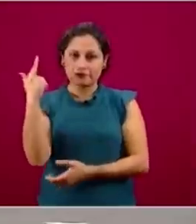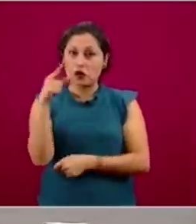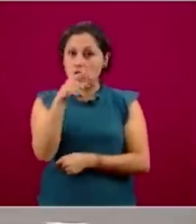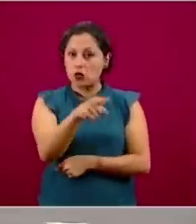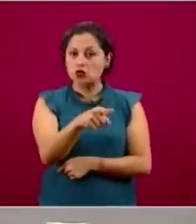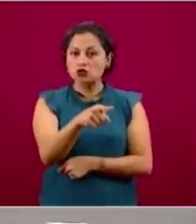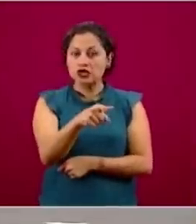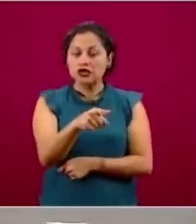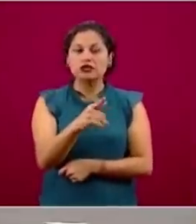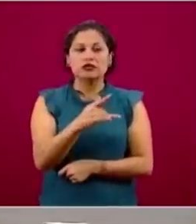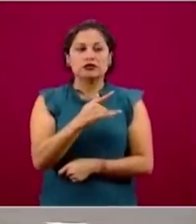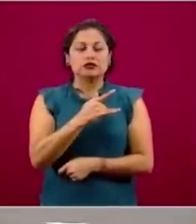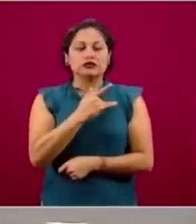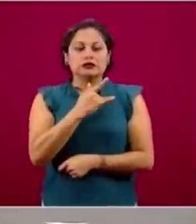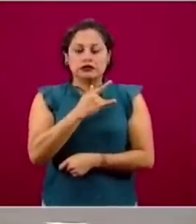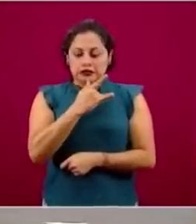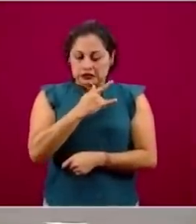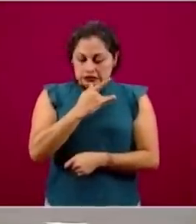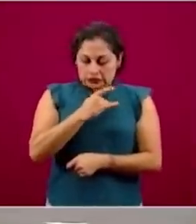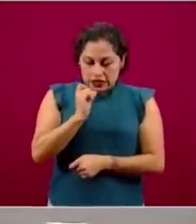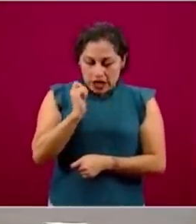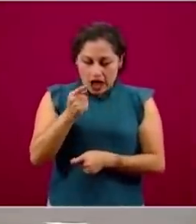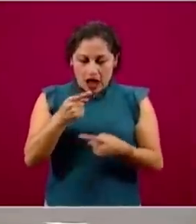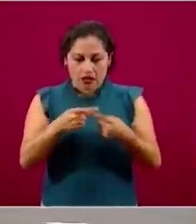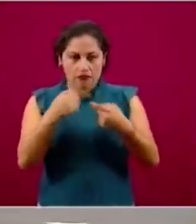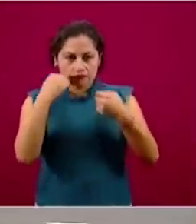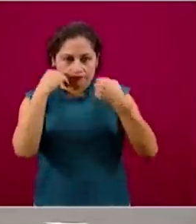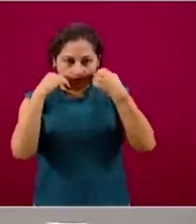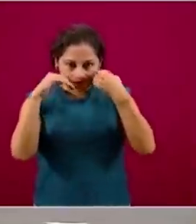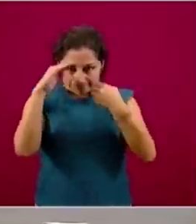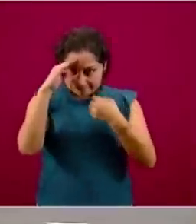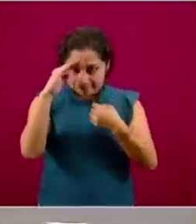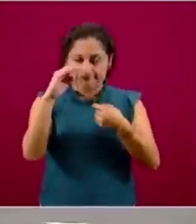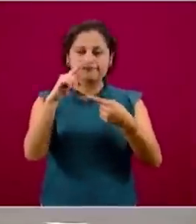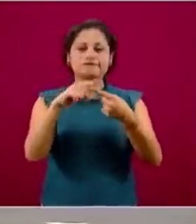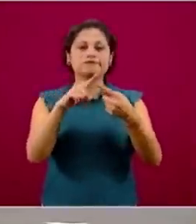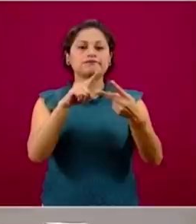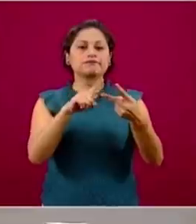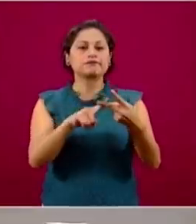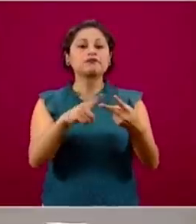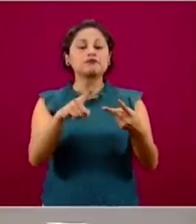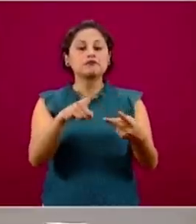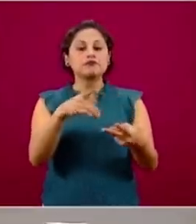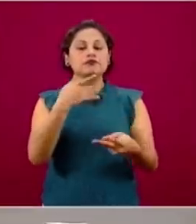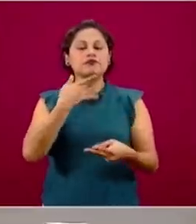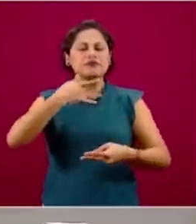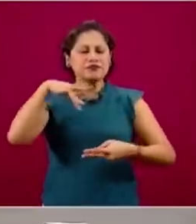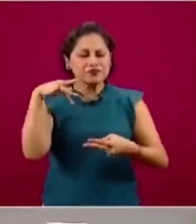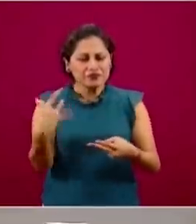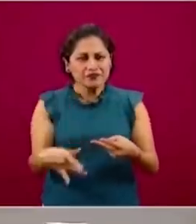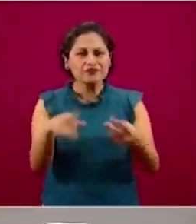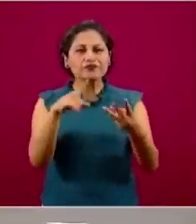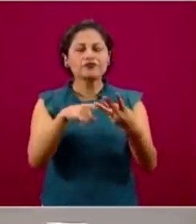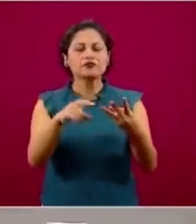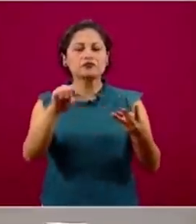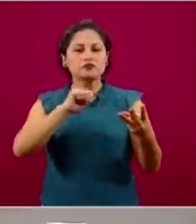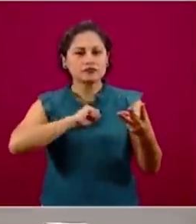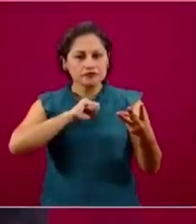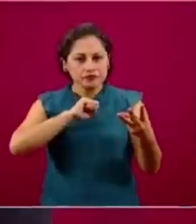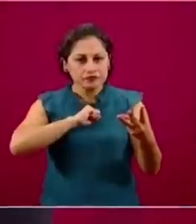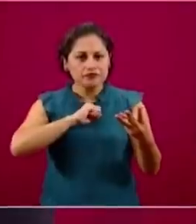En el momento en que usted tenga los síntomas de COVID, que son fiebre, dolor de garganta, tos,